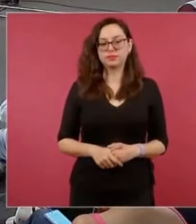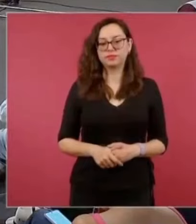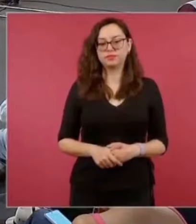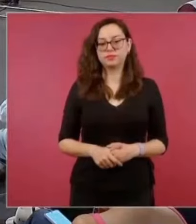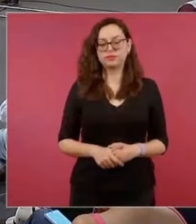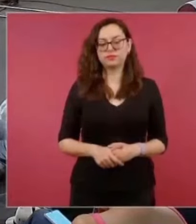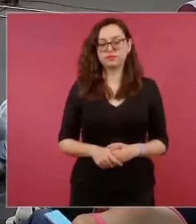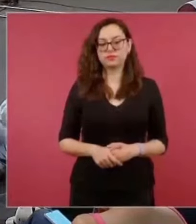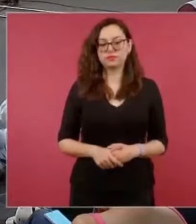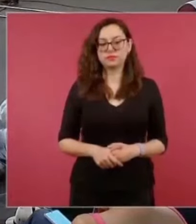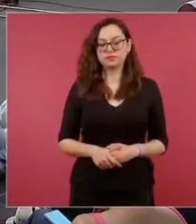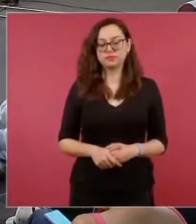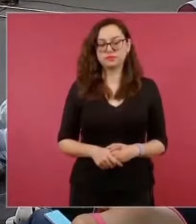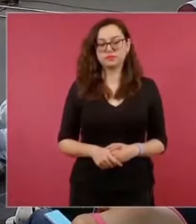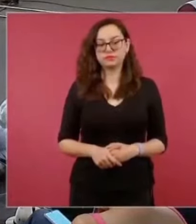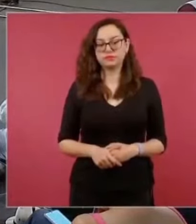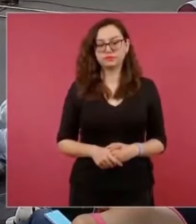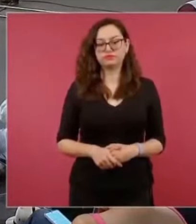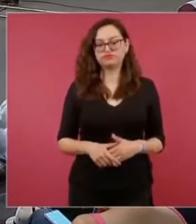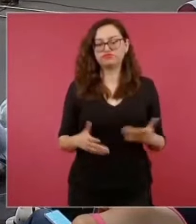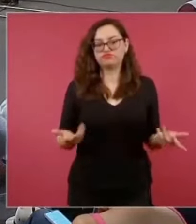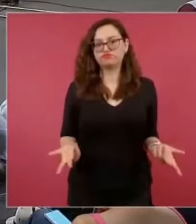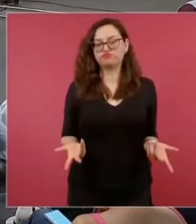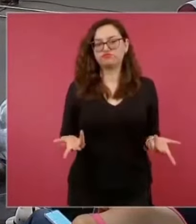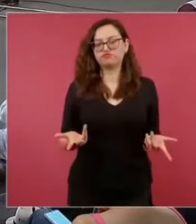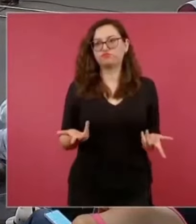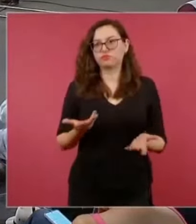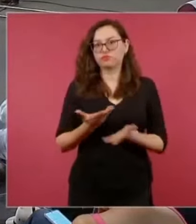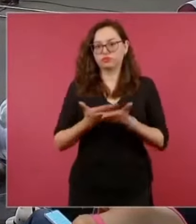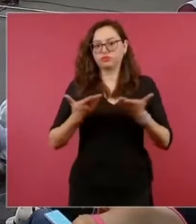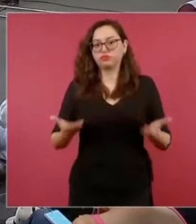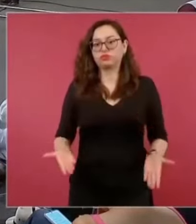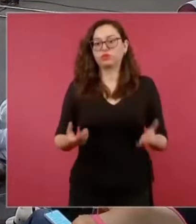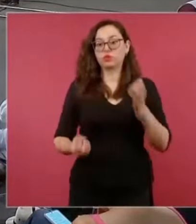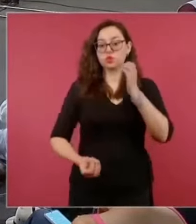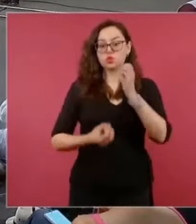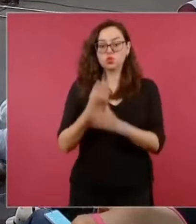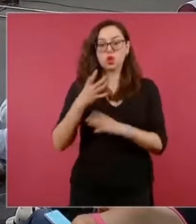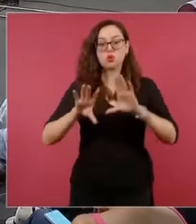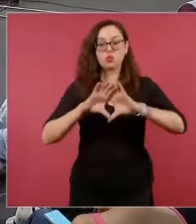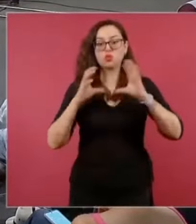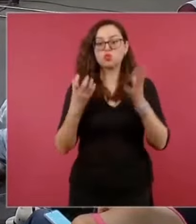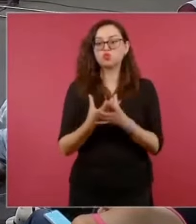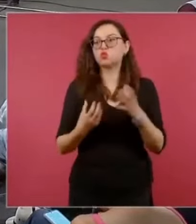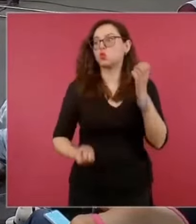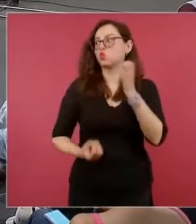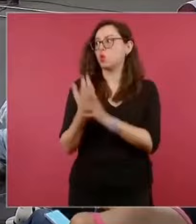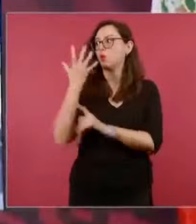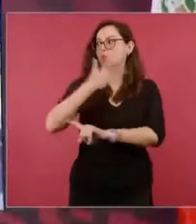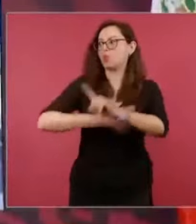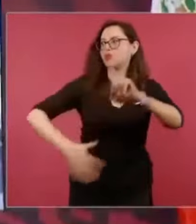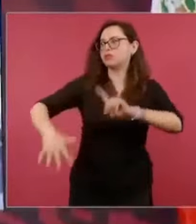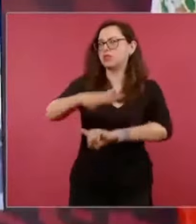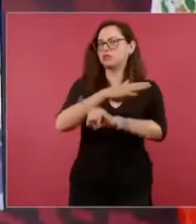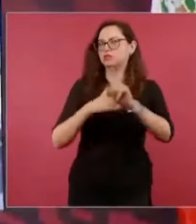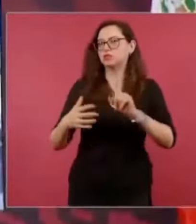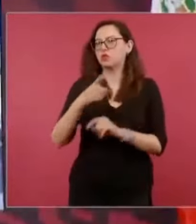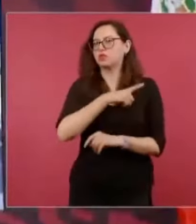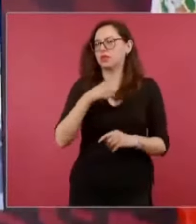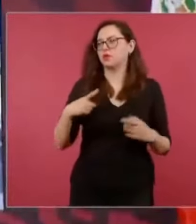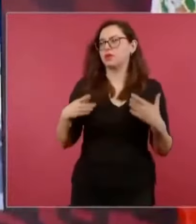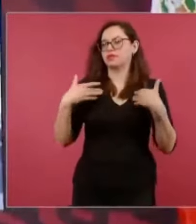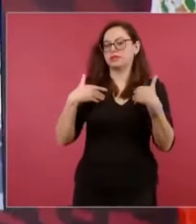esta nueva realidad que estamos viviendo. Entonces, me salgo del